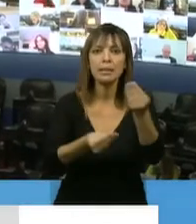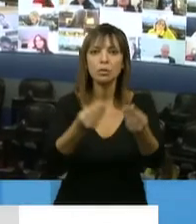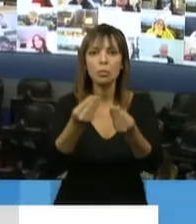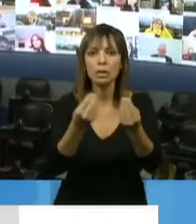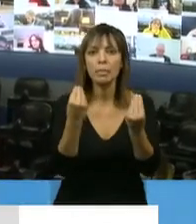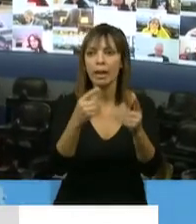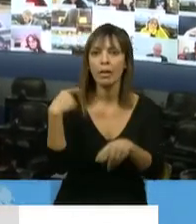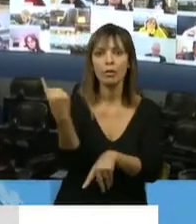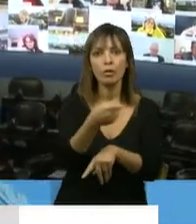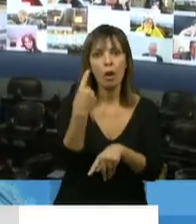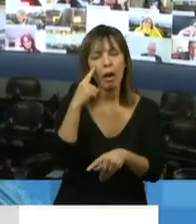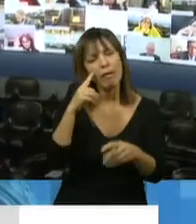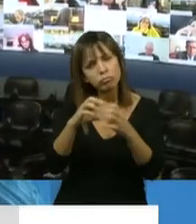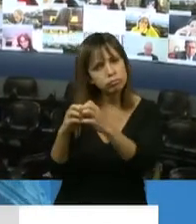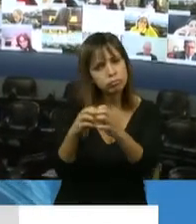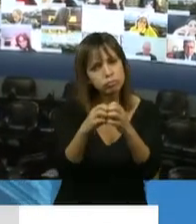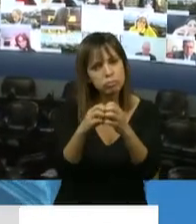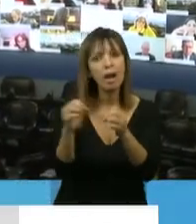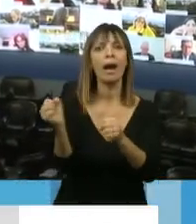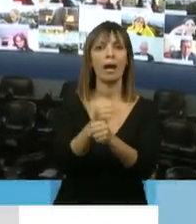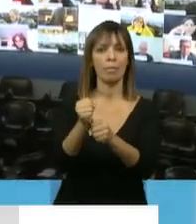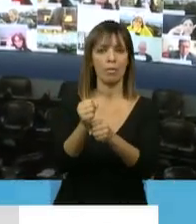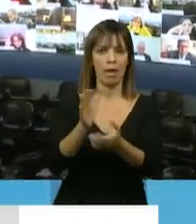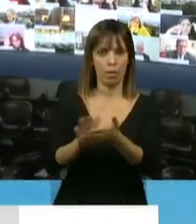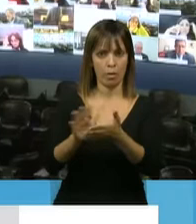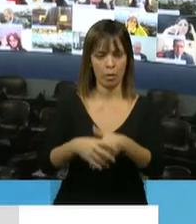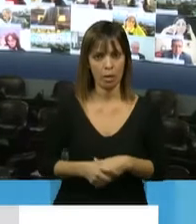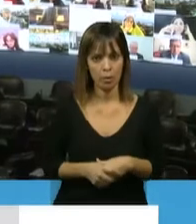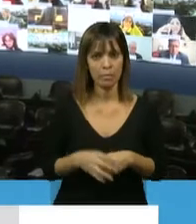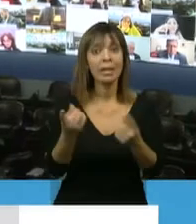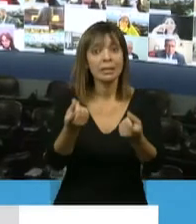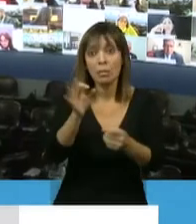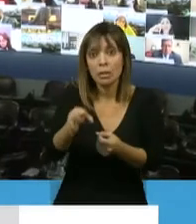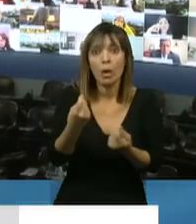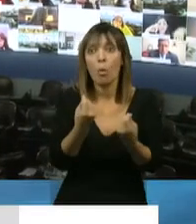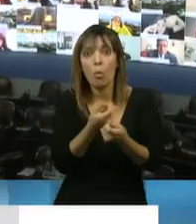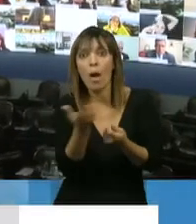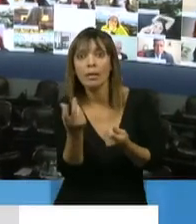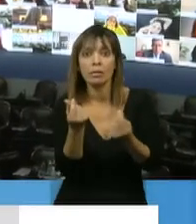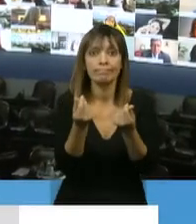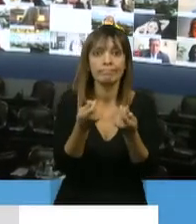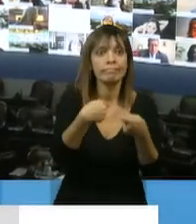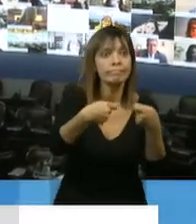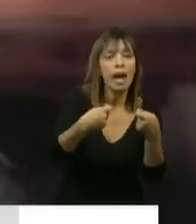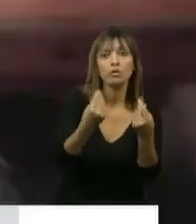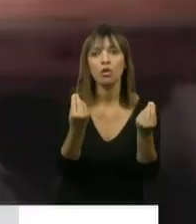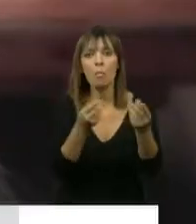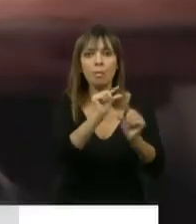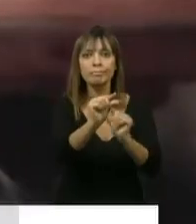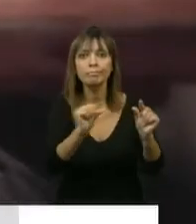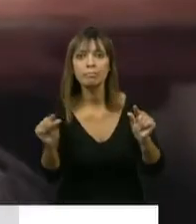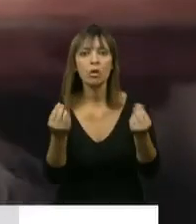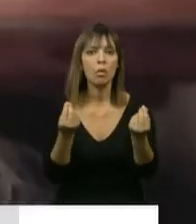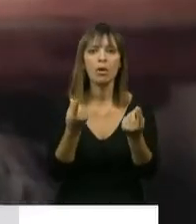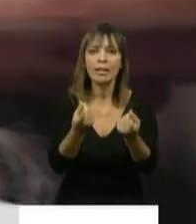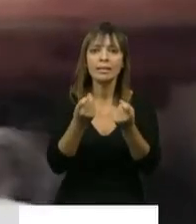revisarlo y aprobarlo. Necesitamos saber cuánto vamos a gastar y cómo lo vamos a financiar. Necesitamos un